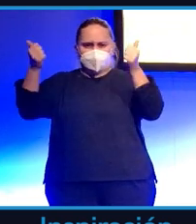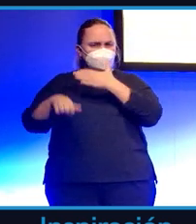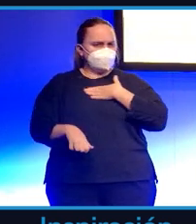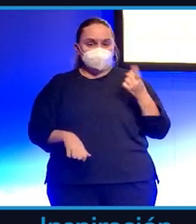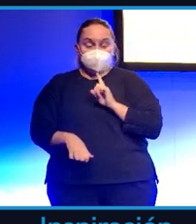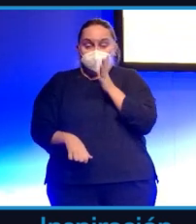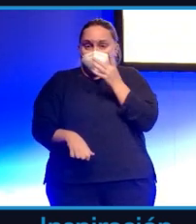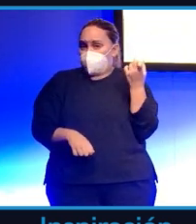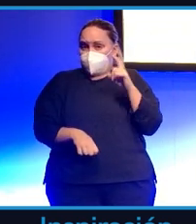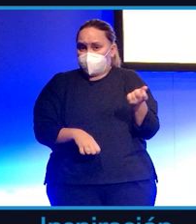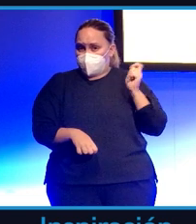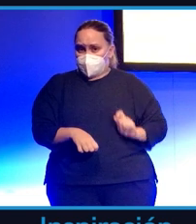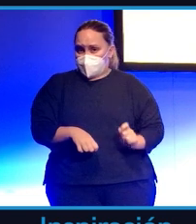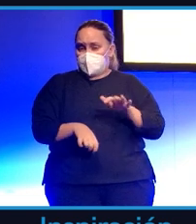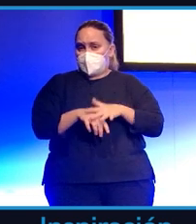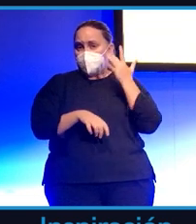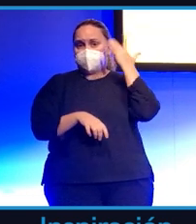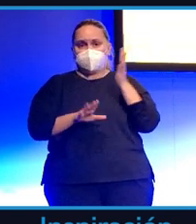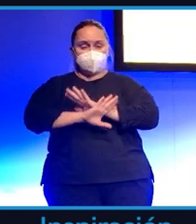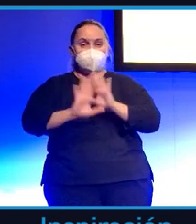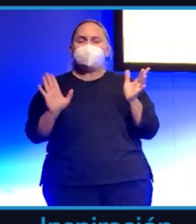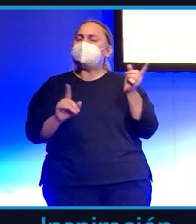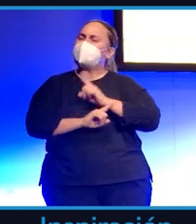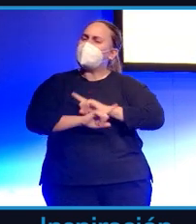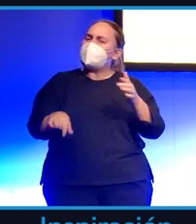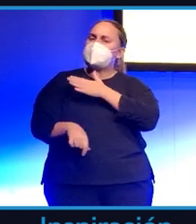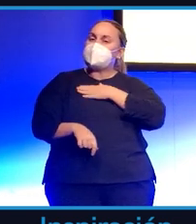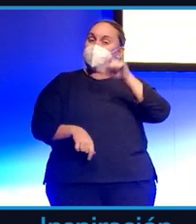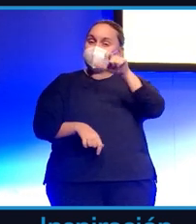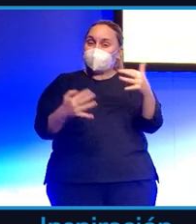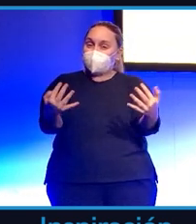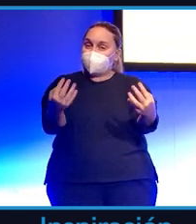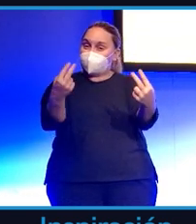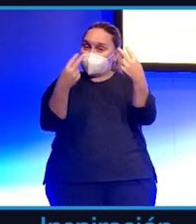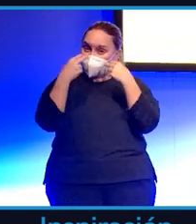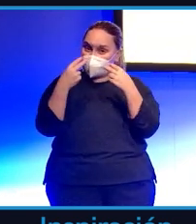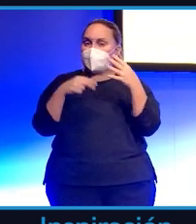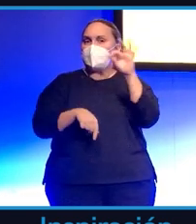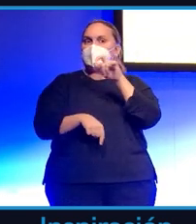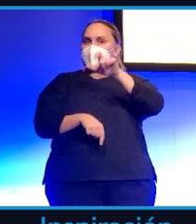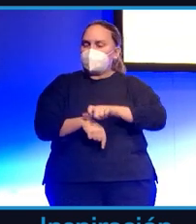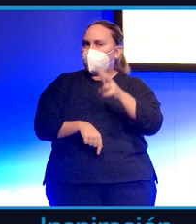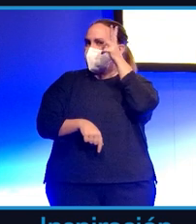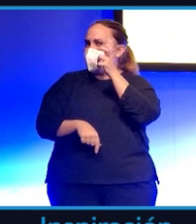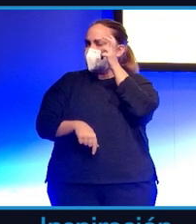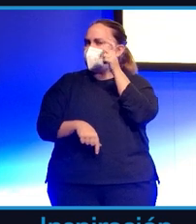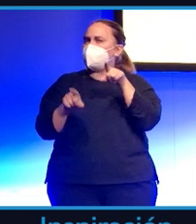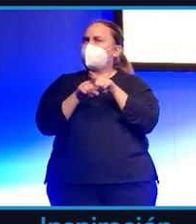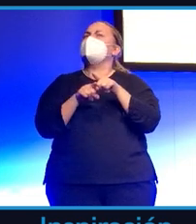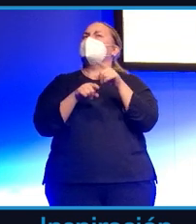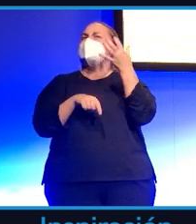profesional, pero no quieren porque ya el espectador o el oyente establece casi